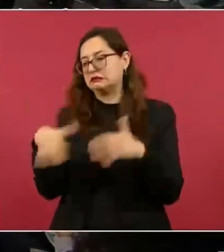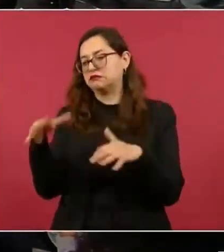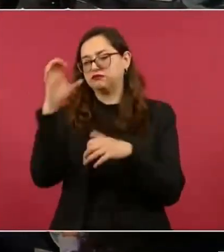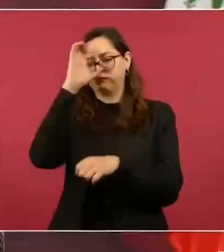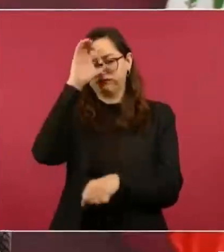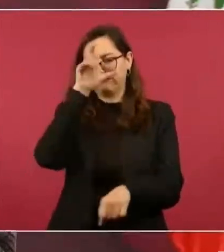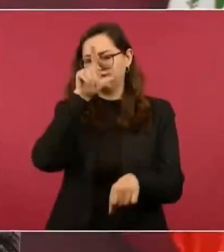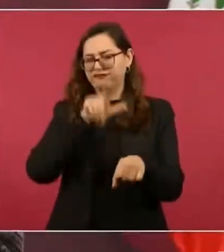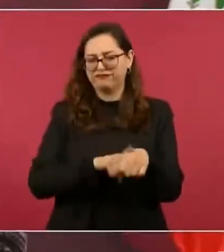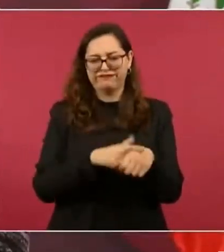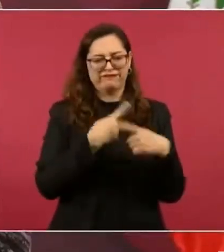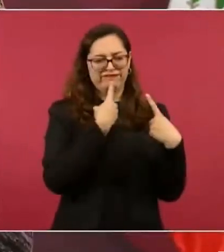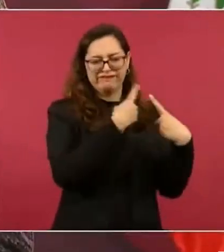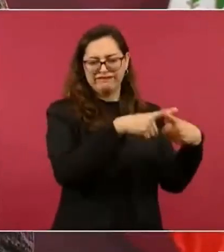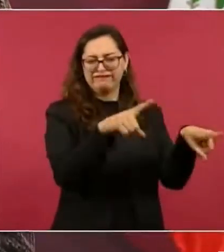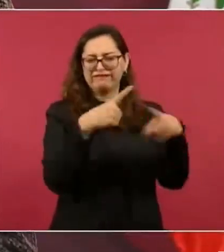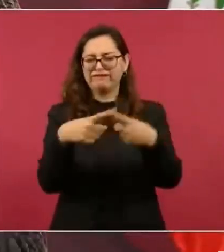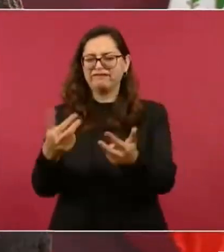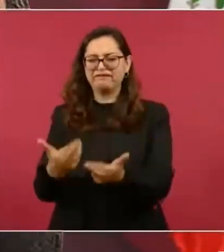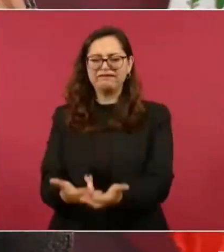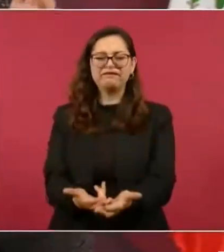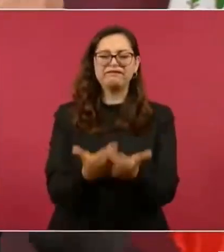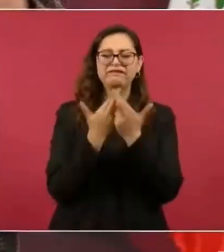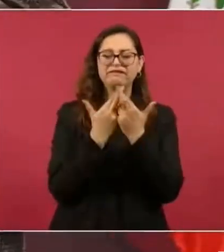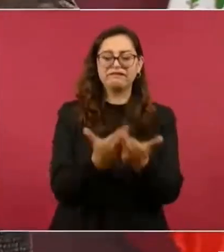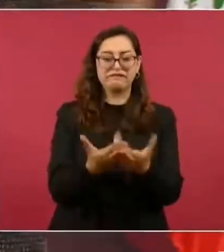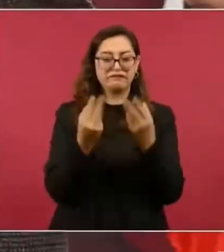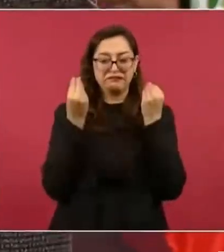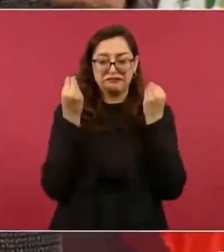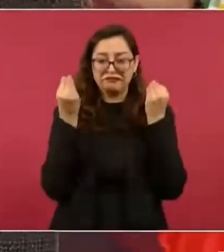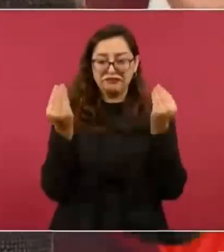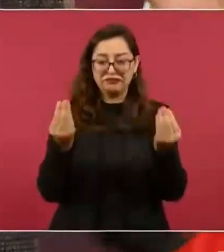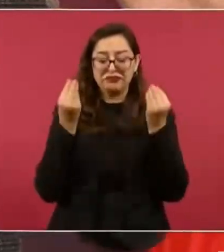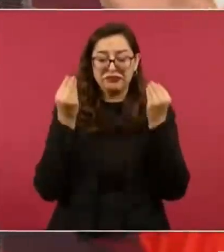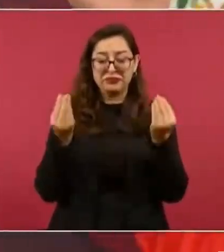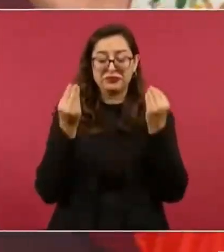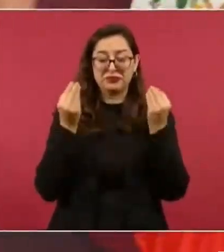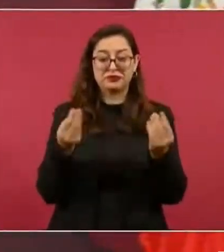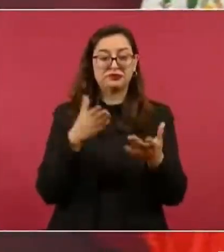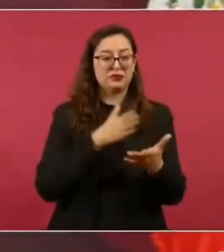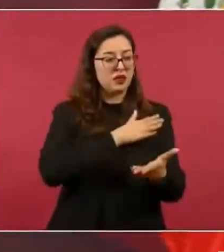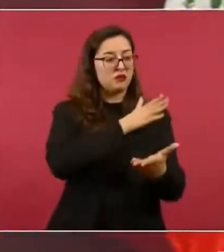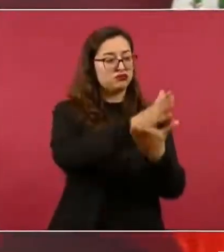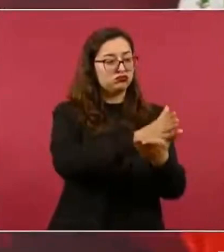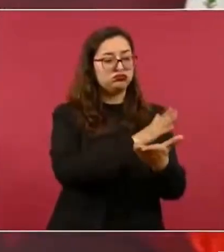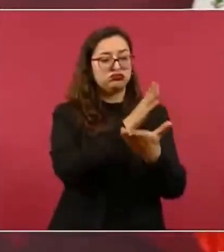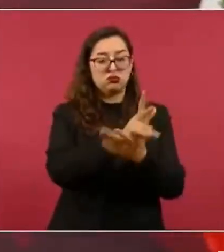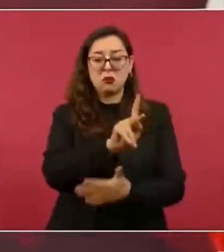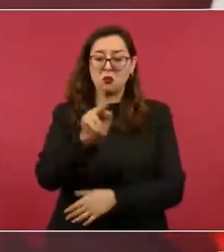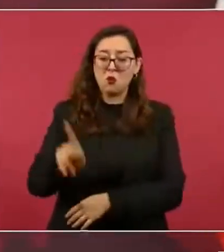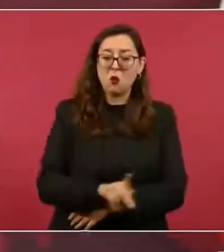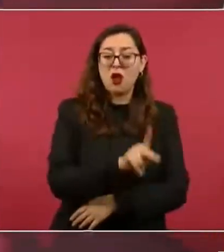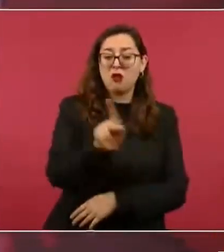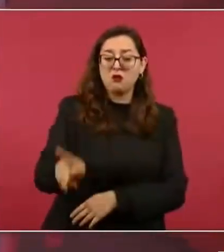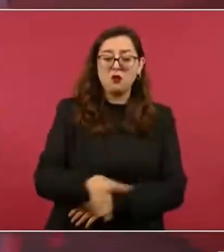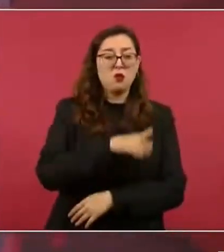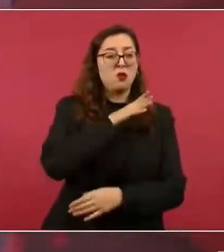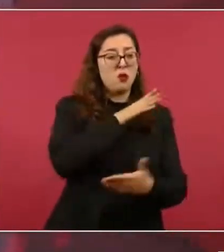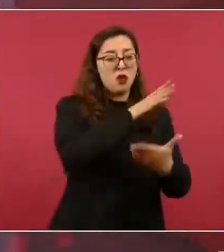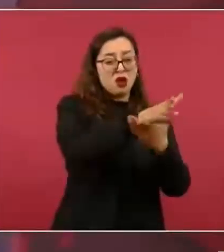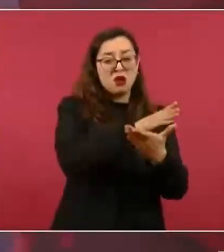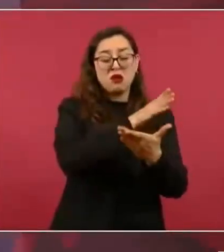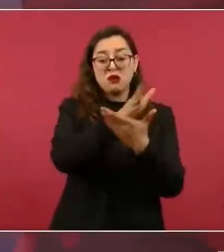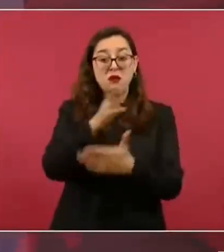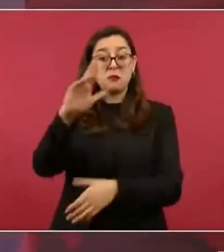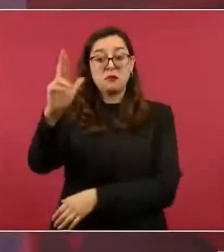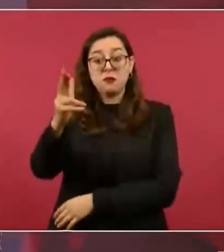pero de todos los pueblos que fuimos, recuerdo uno, no se me